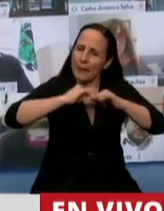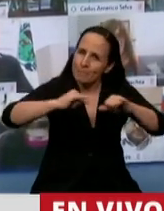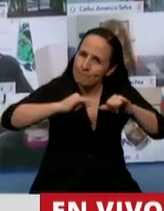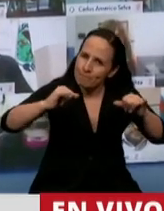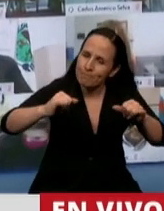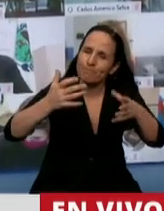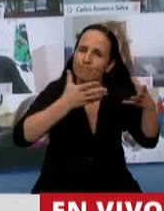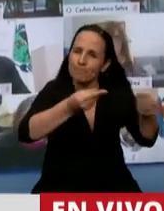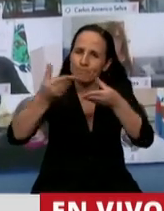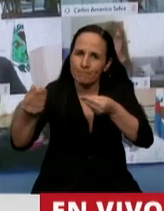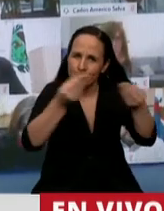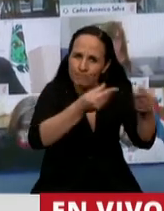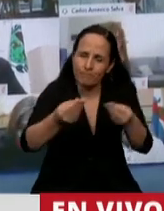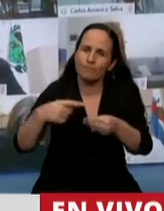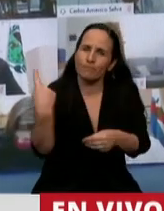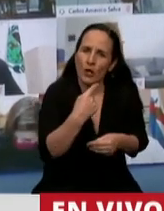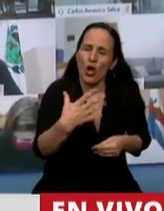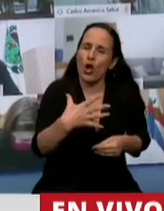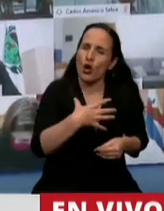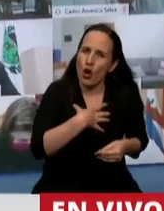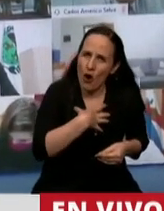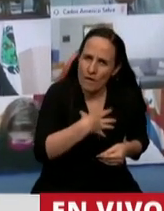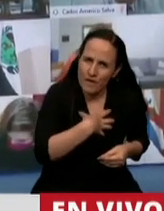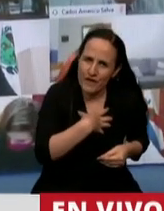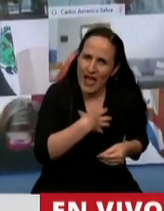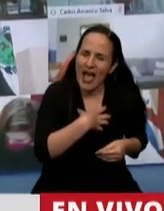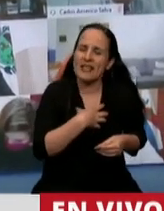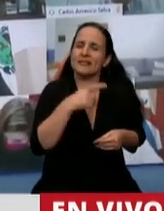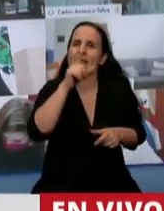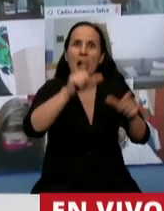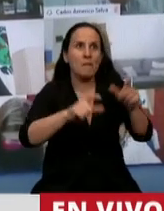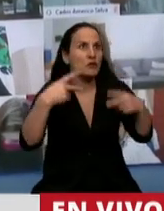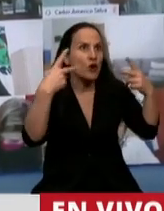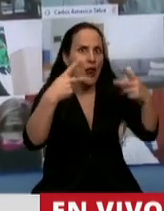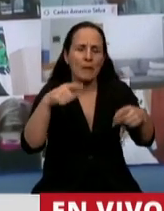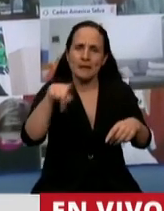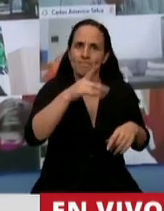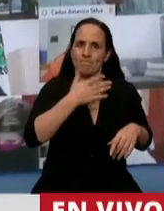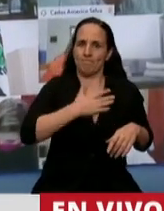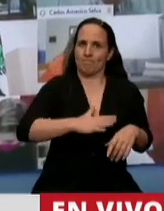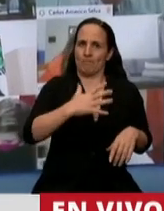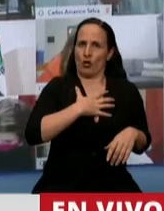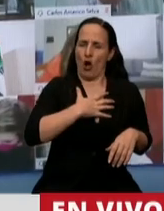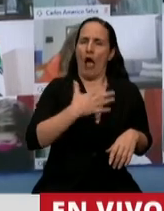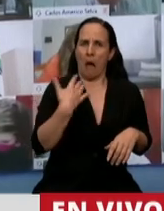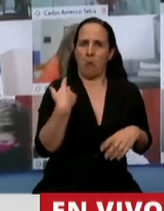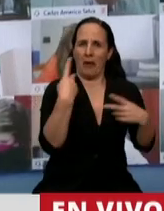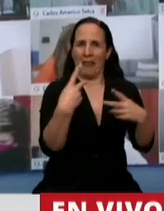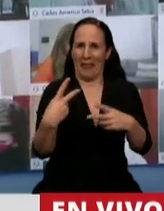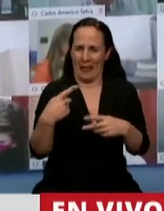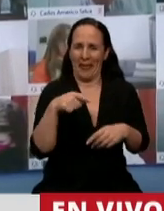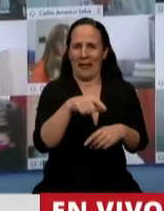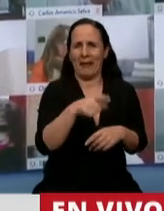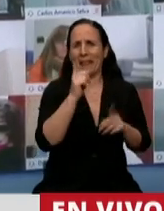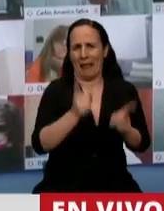la confianza, proteger a los consumidores e impulsar y acompañar a los que generan trabajo, a los que estamos hoy en día